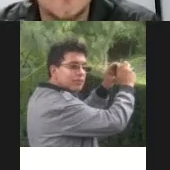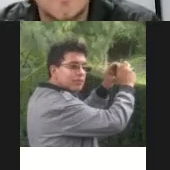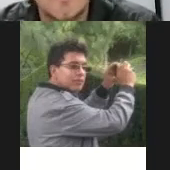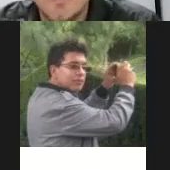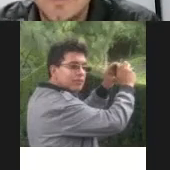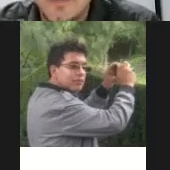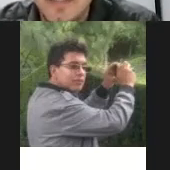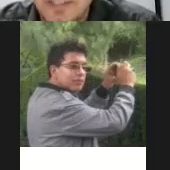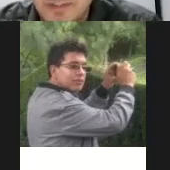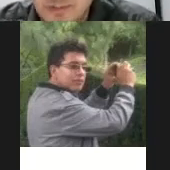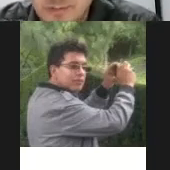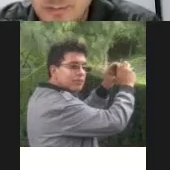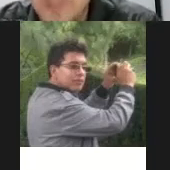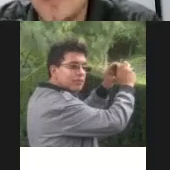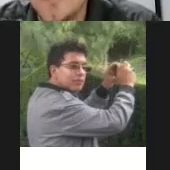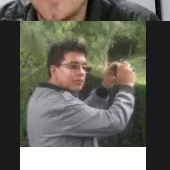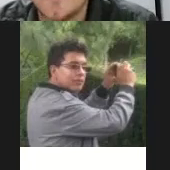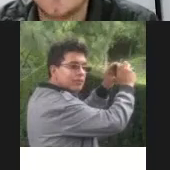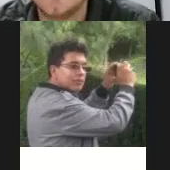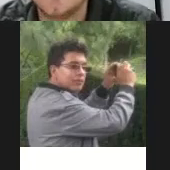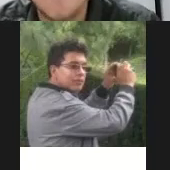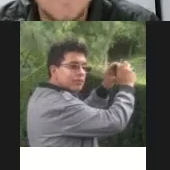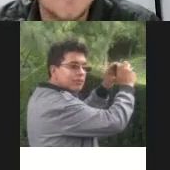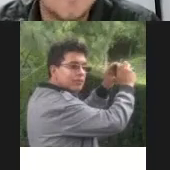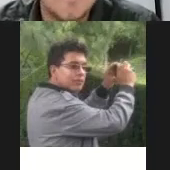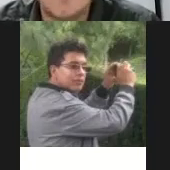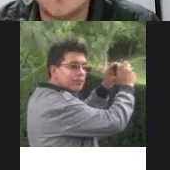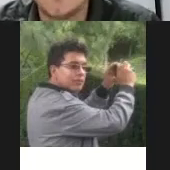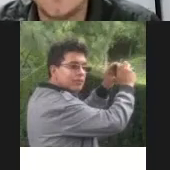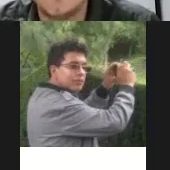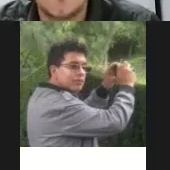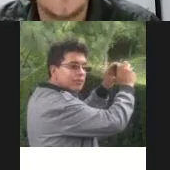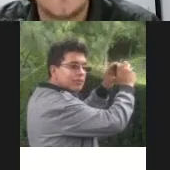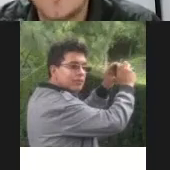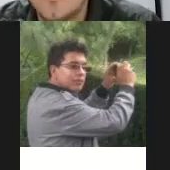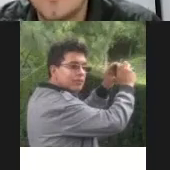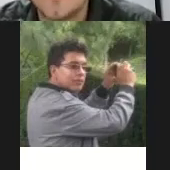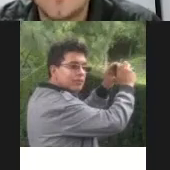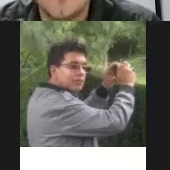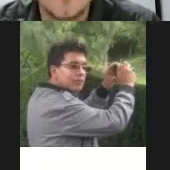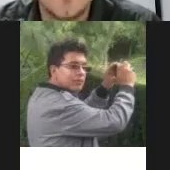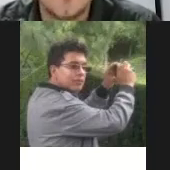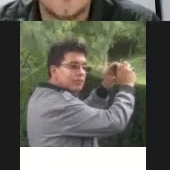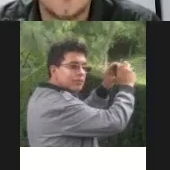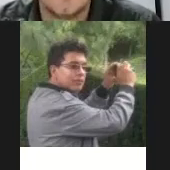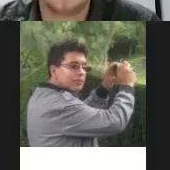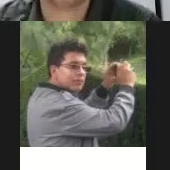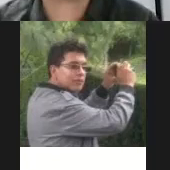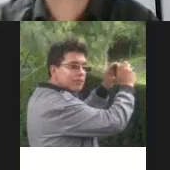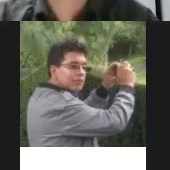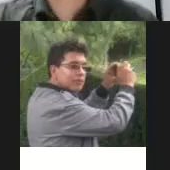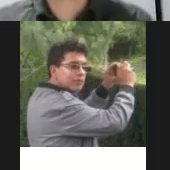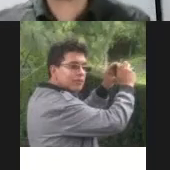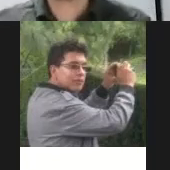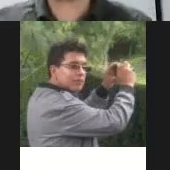en el suelo y obviamente no es una cuestión visceral en todo el tiempo pero sí que es como un concepto de bueno de